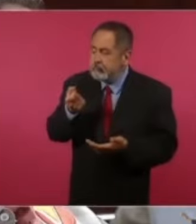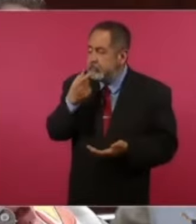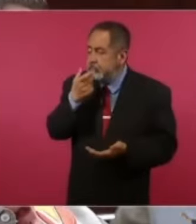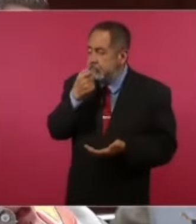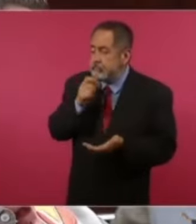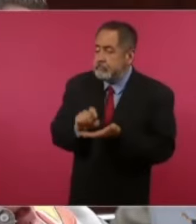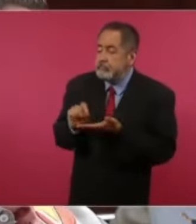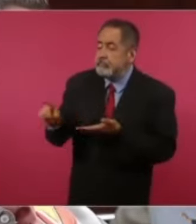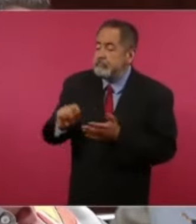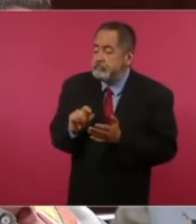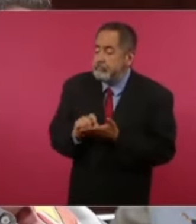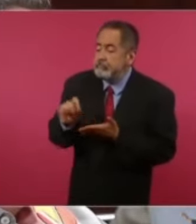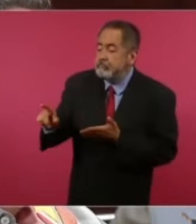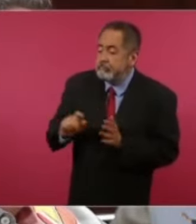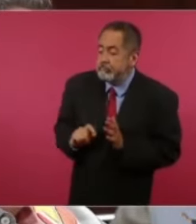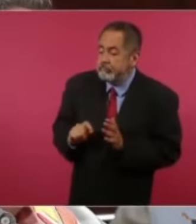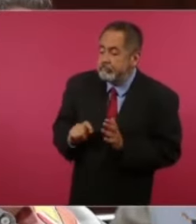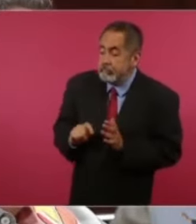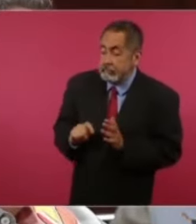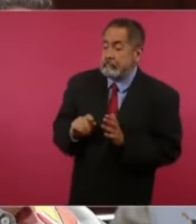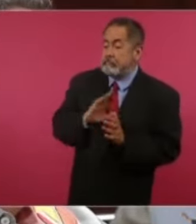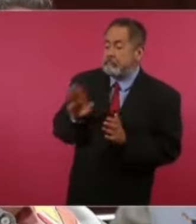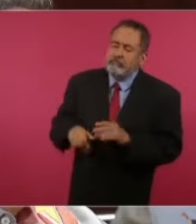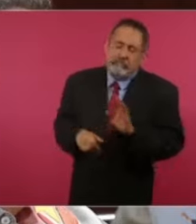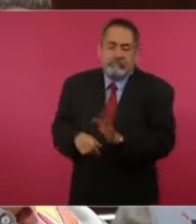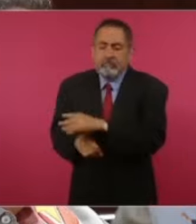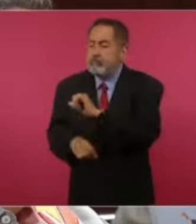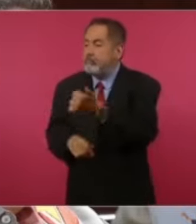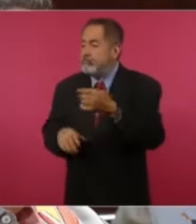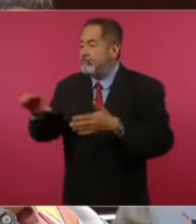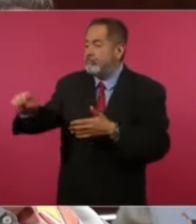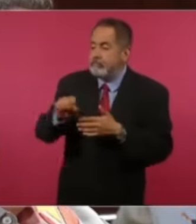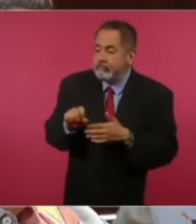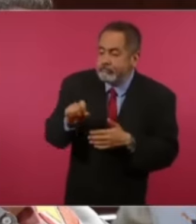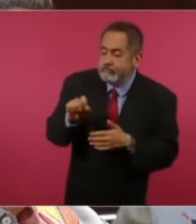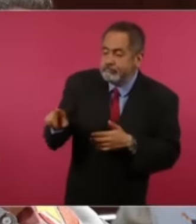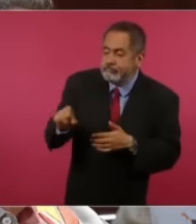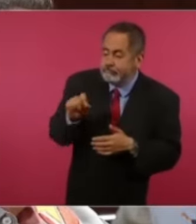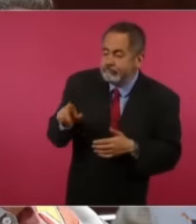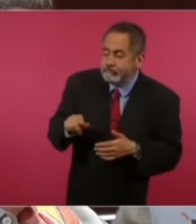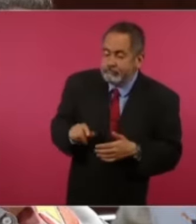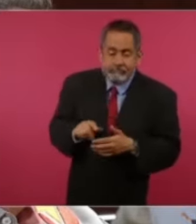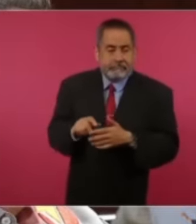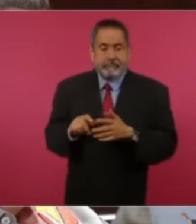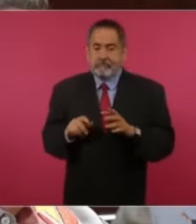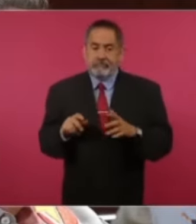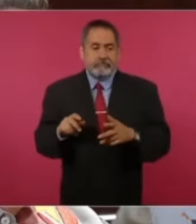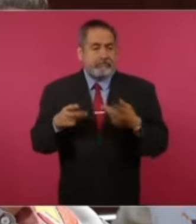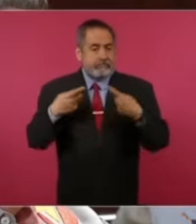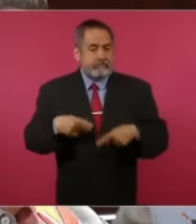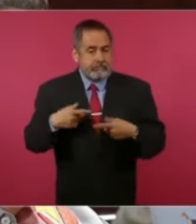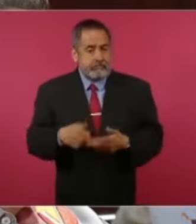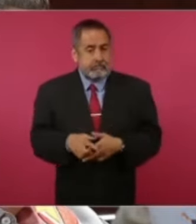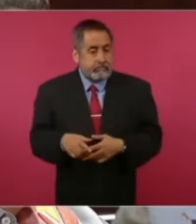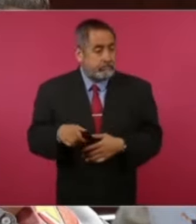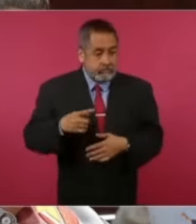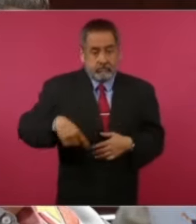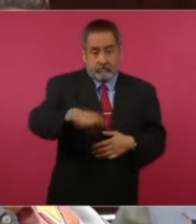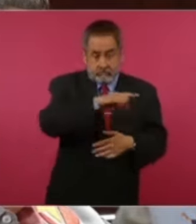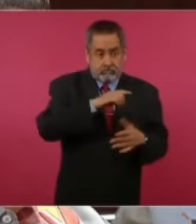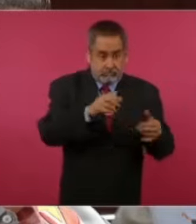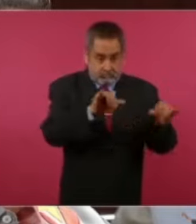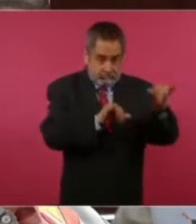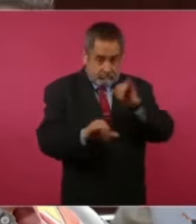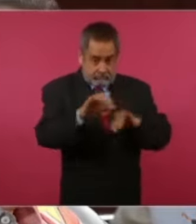verdad. Bajos, ¿verdad? Porque, pues, en realidad solamente ponen en riesgo a su salud. Todos estos laboratorios hacen que cada uno de